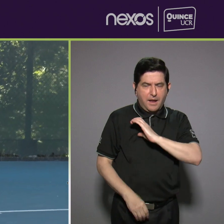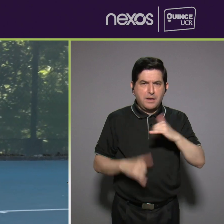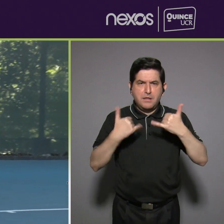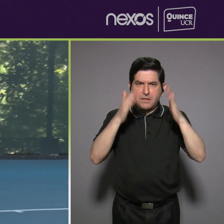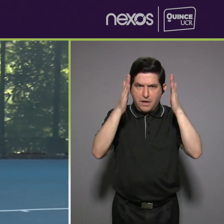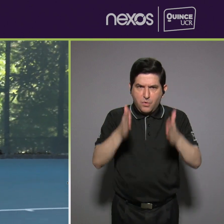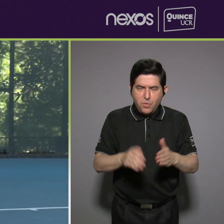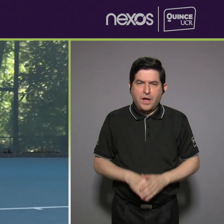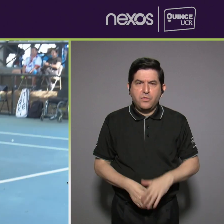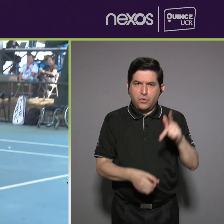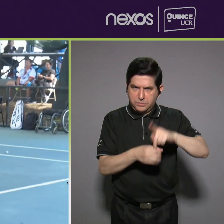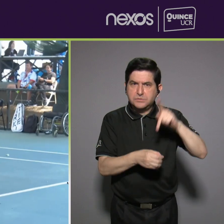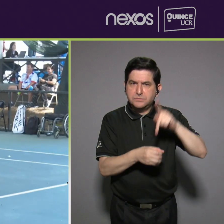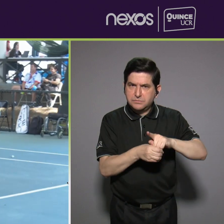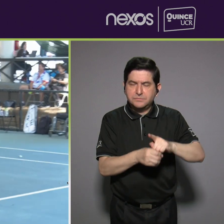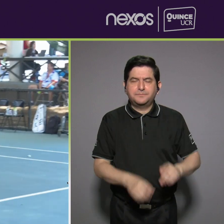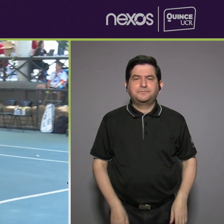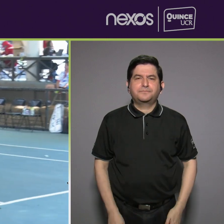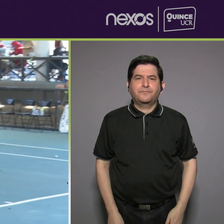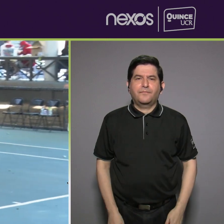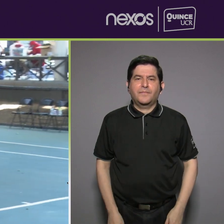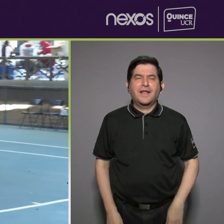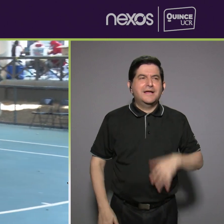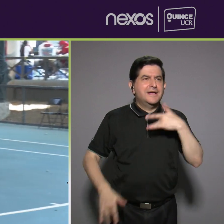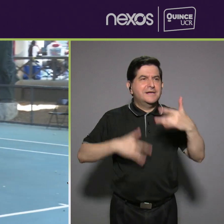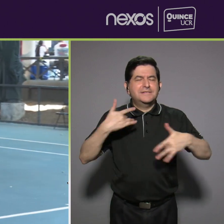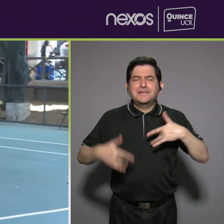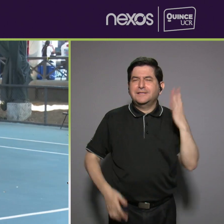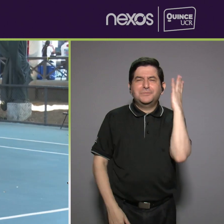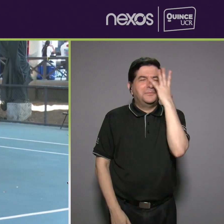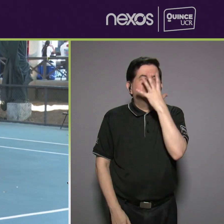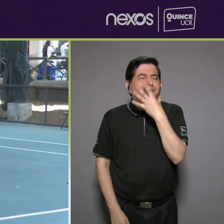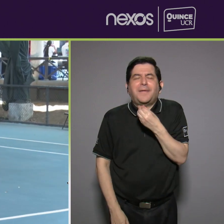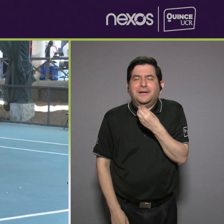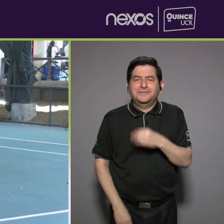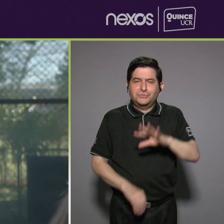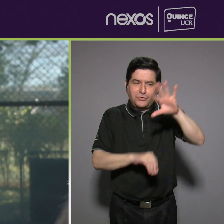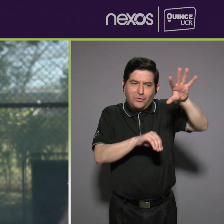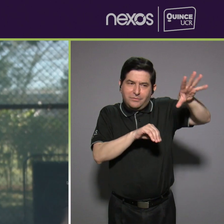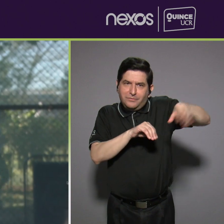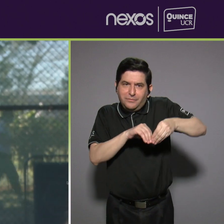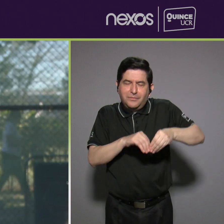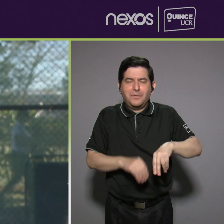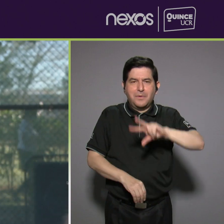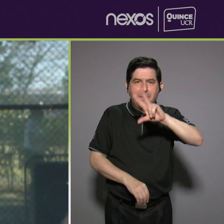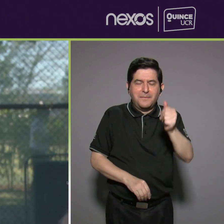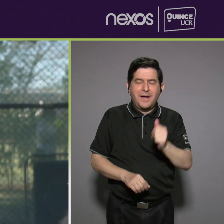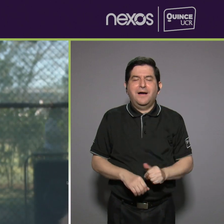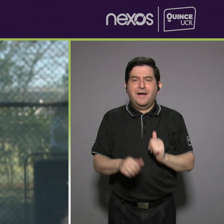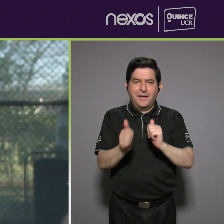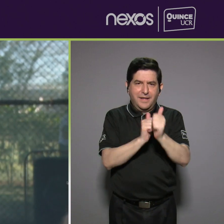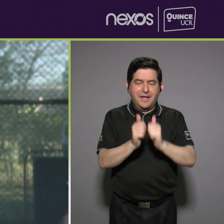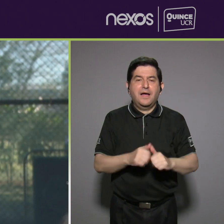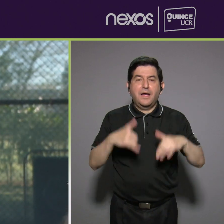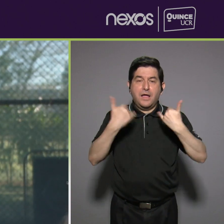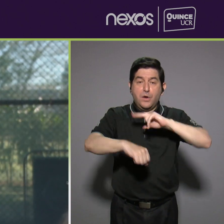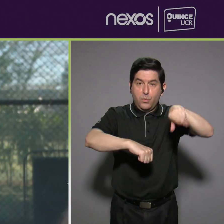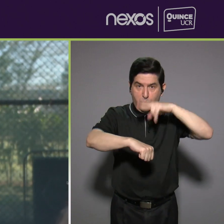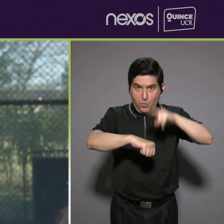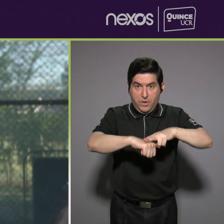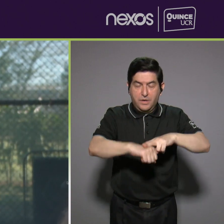que están haciendo ahorita. Pues es un sentimiento muy bonito que se incorporen para deportes en los Juegos Nacionales, en verdad,